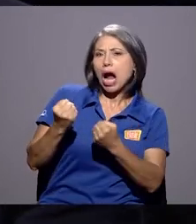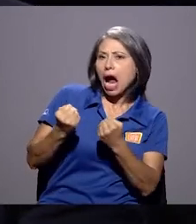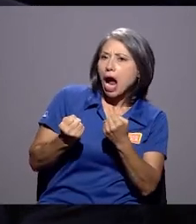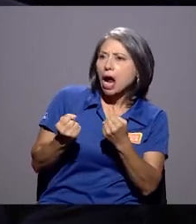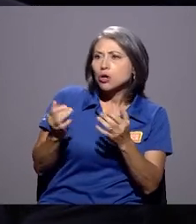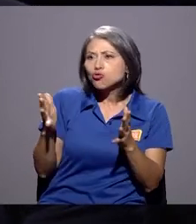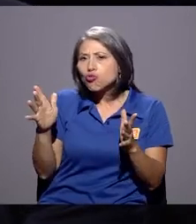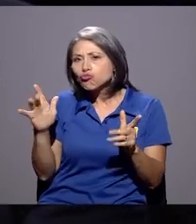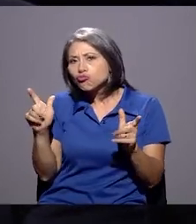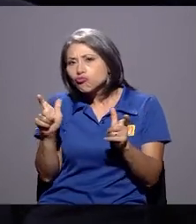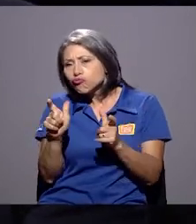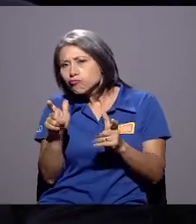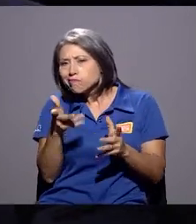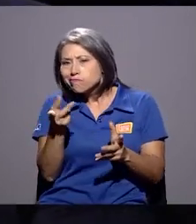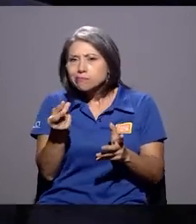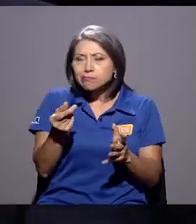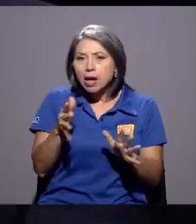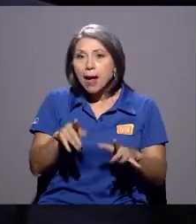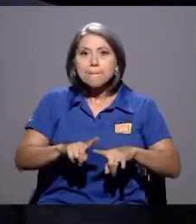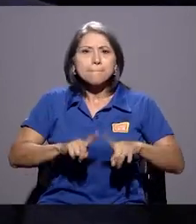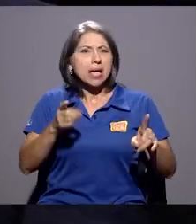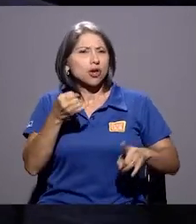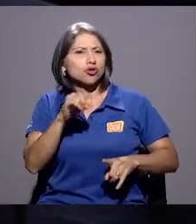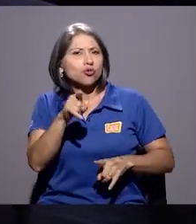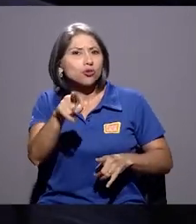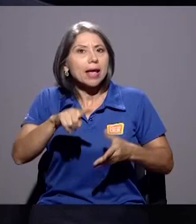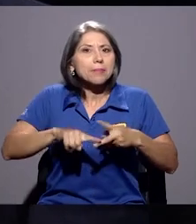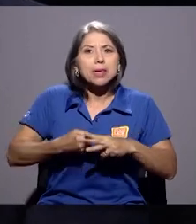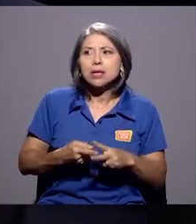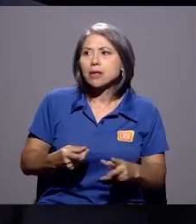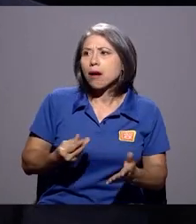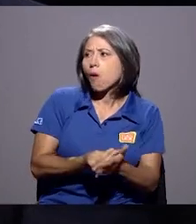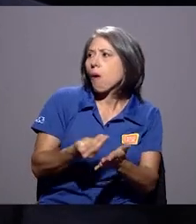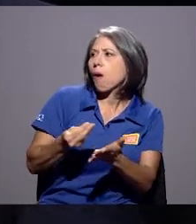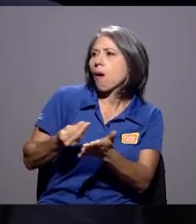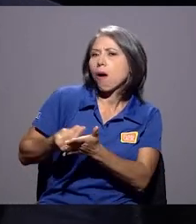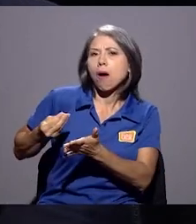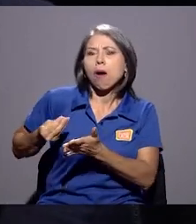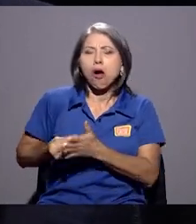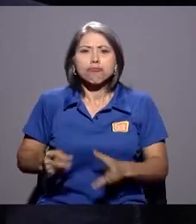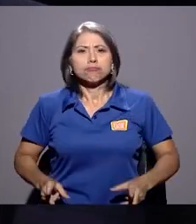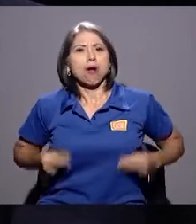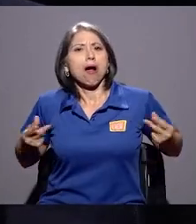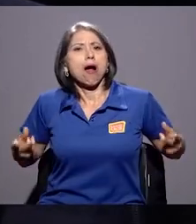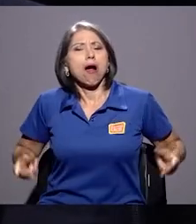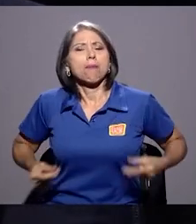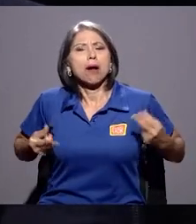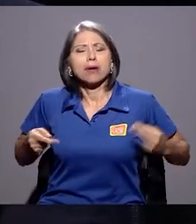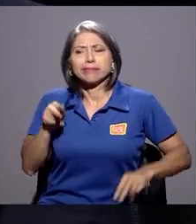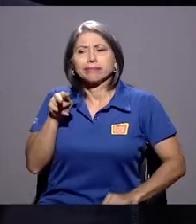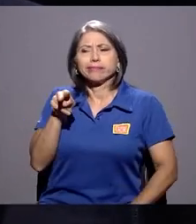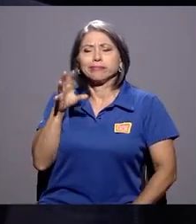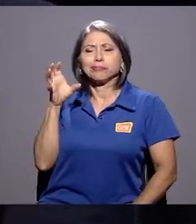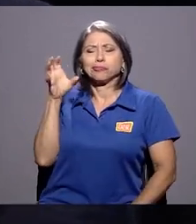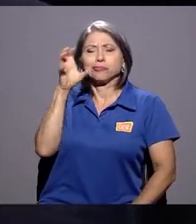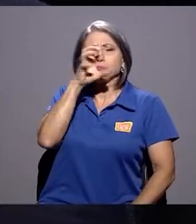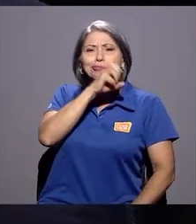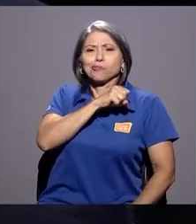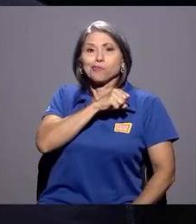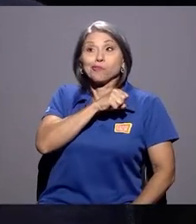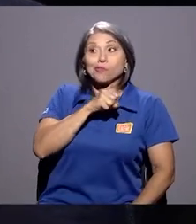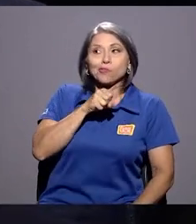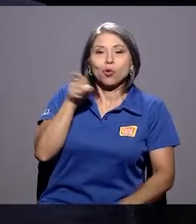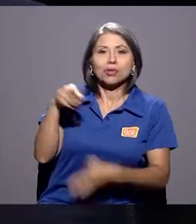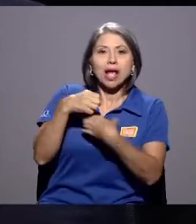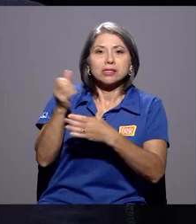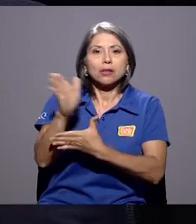menor valor. Pero si empiezas a gastar por encima de lo normal, pues habría una especie de sospecha de que estás o en el